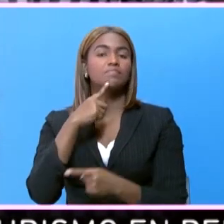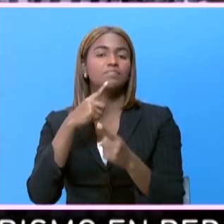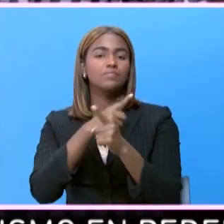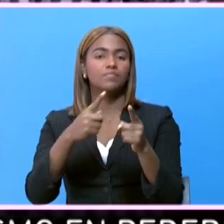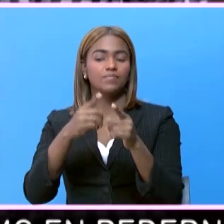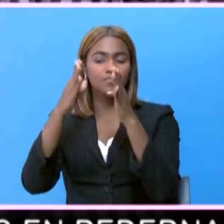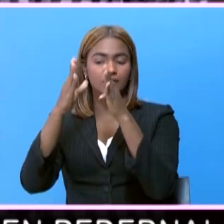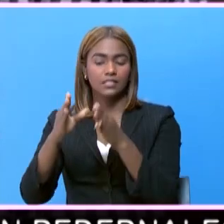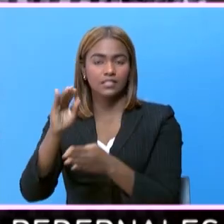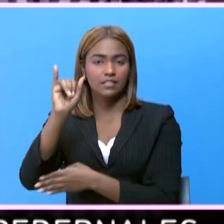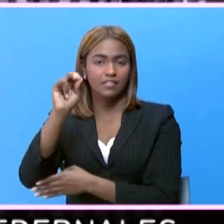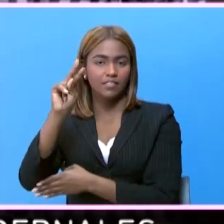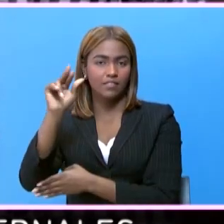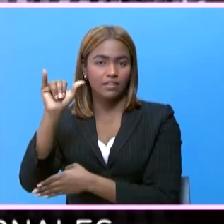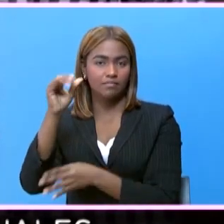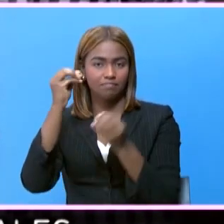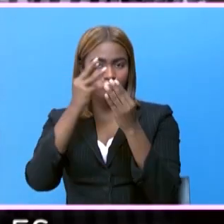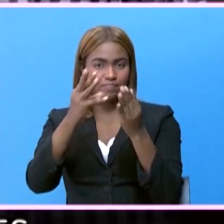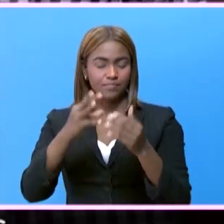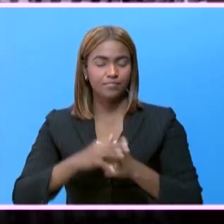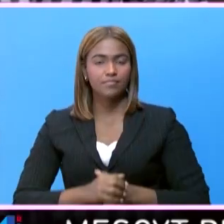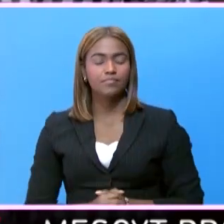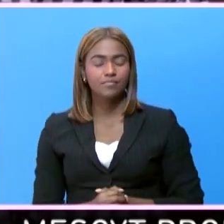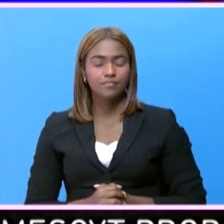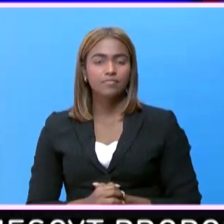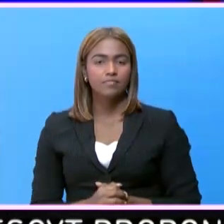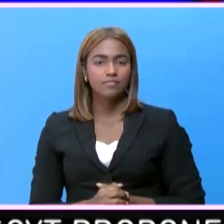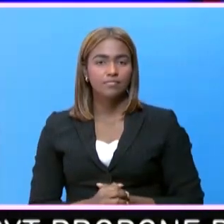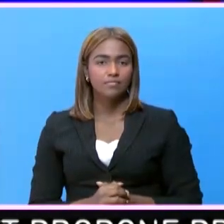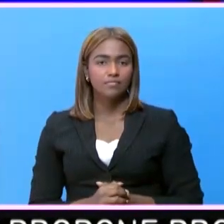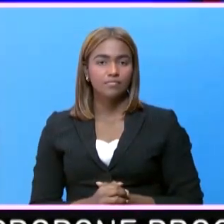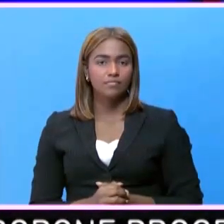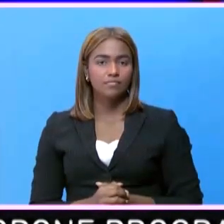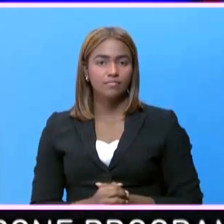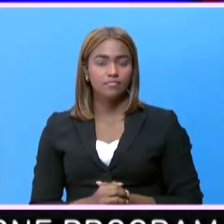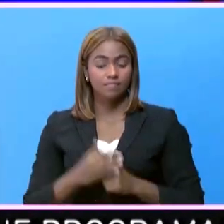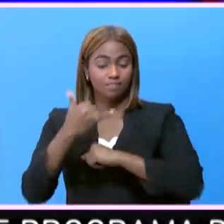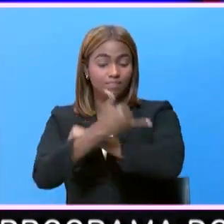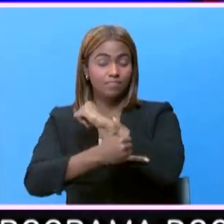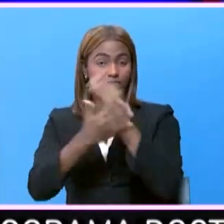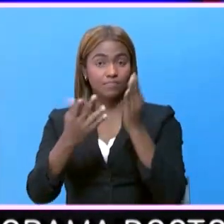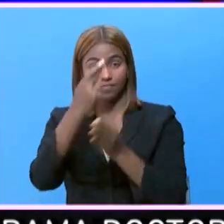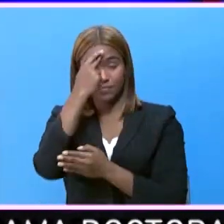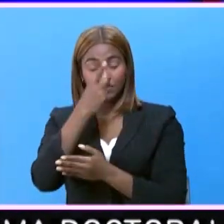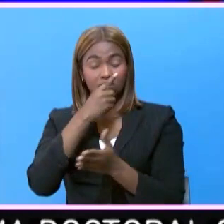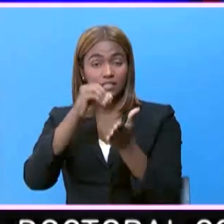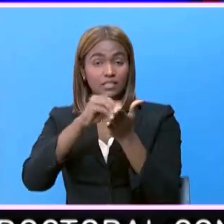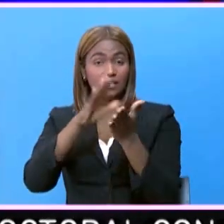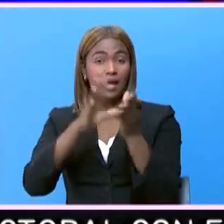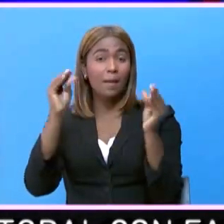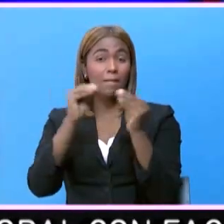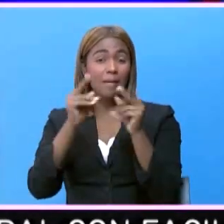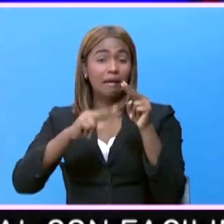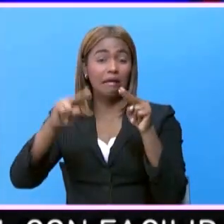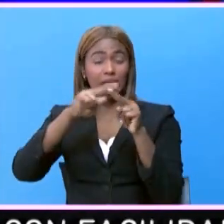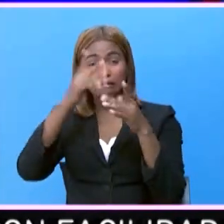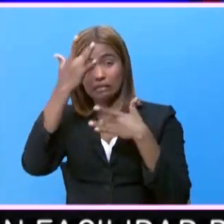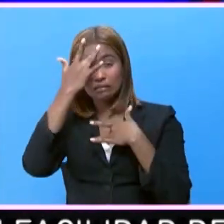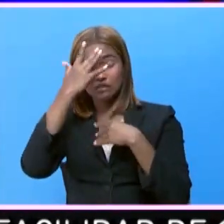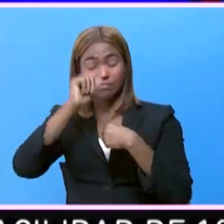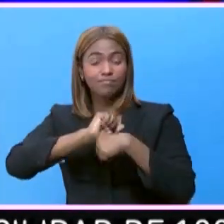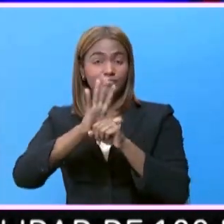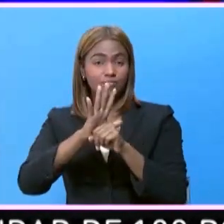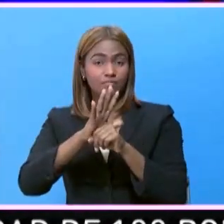Noticias, Silvia Infante. El país registra más casos positivos de COVID